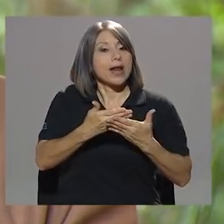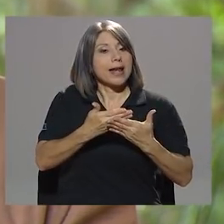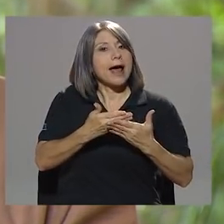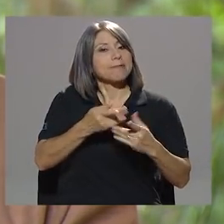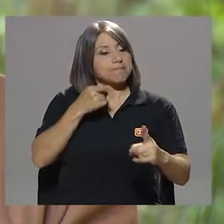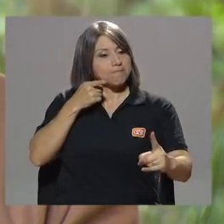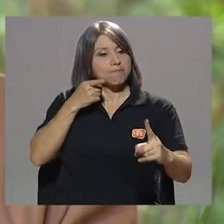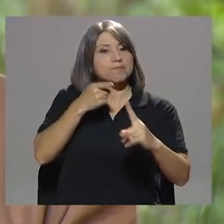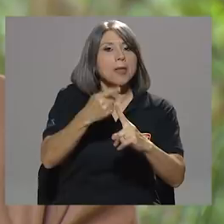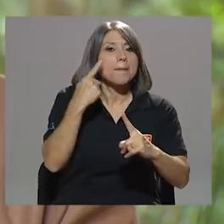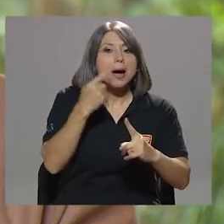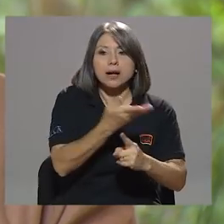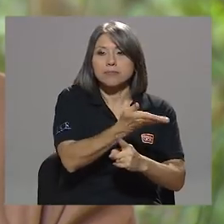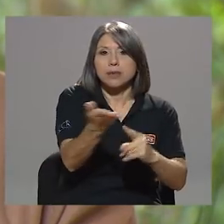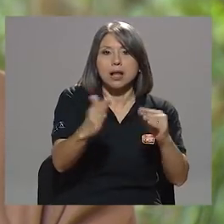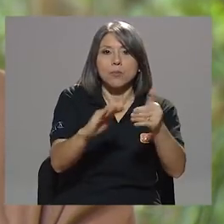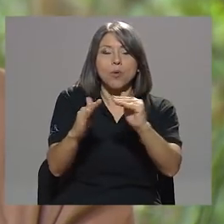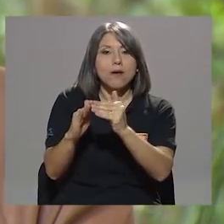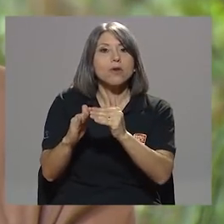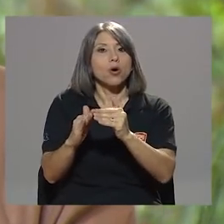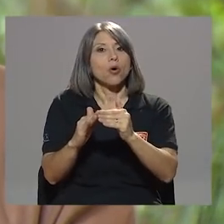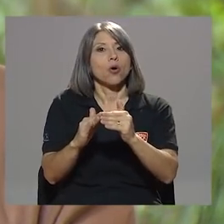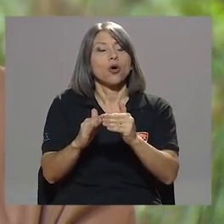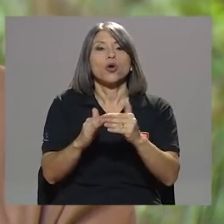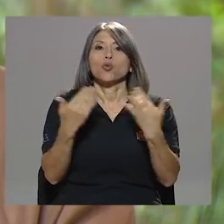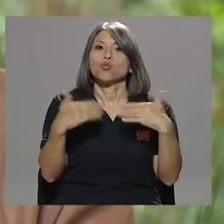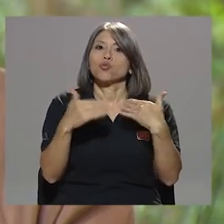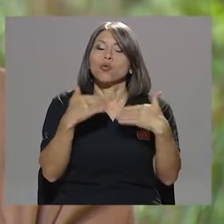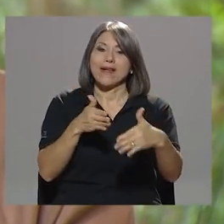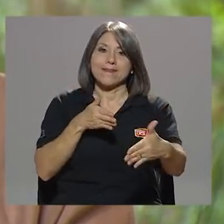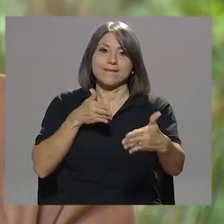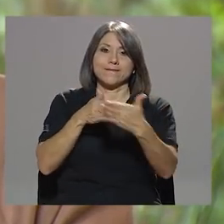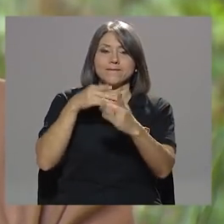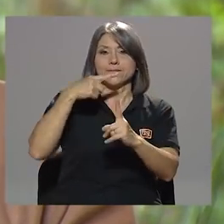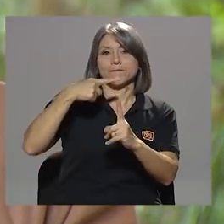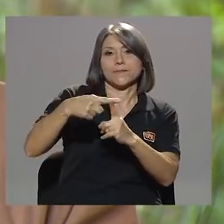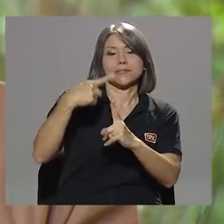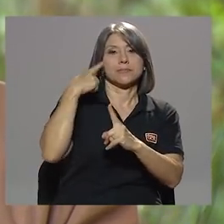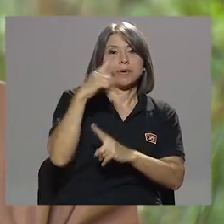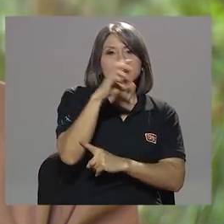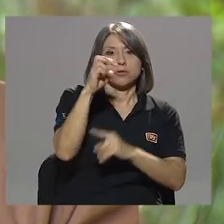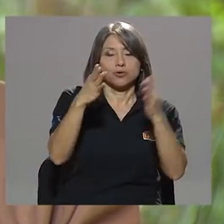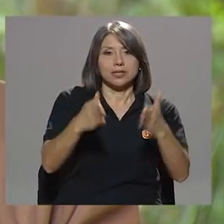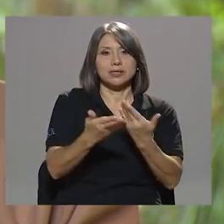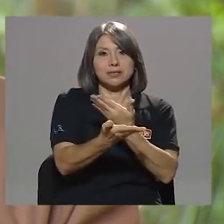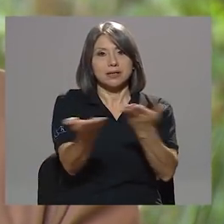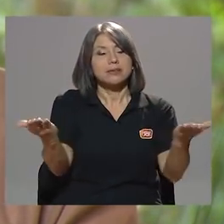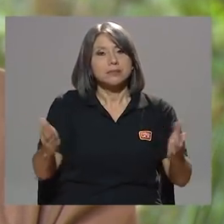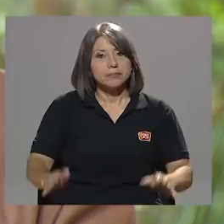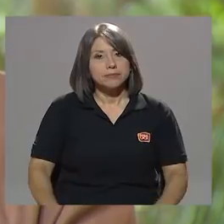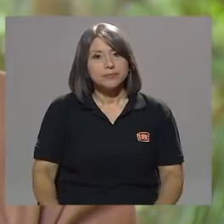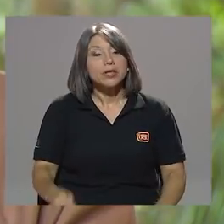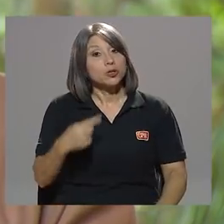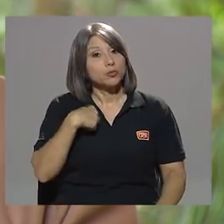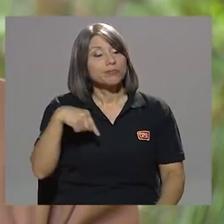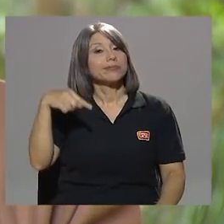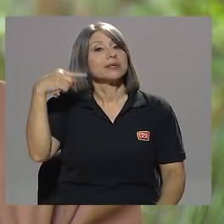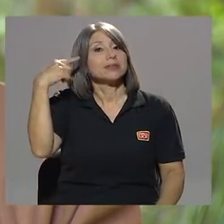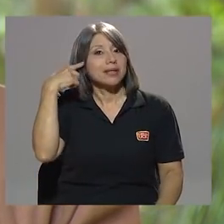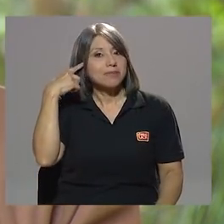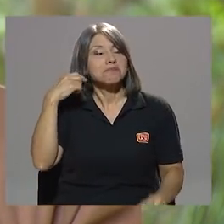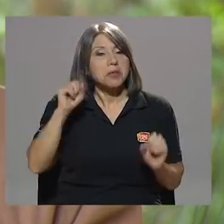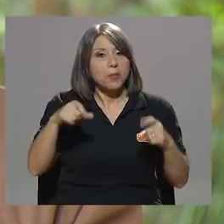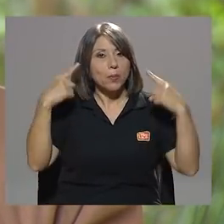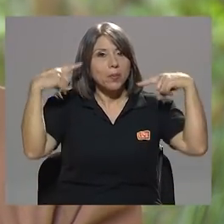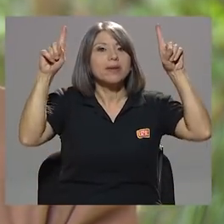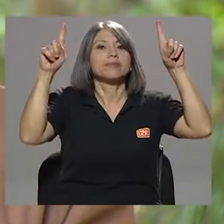de buena causa y un gran efecto positivo para los costarricenses y pensé que